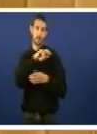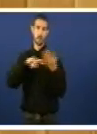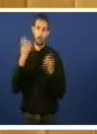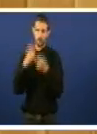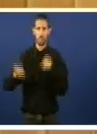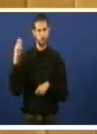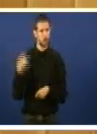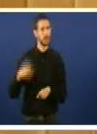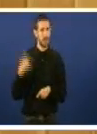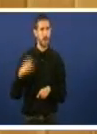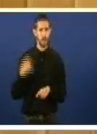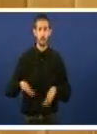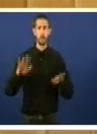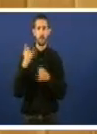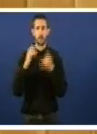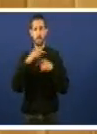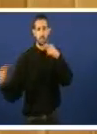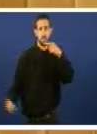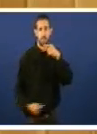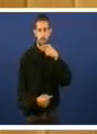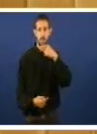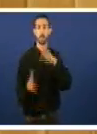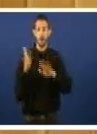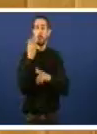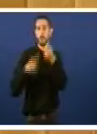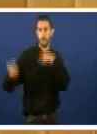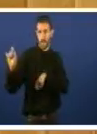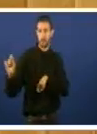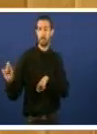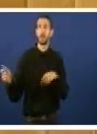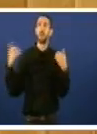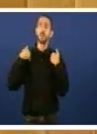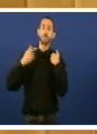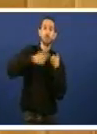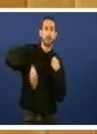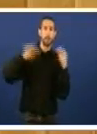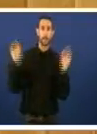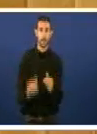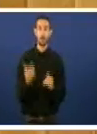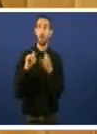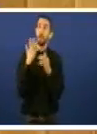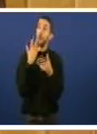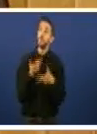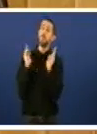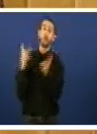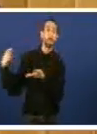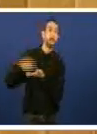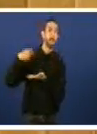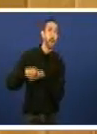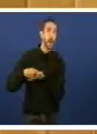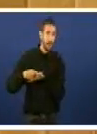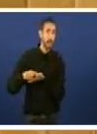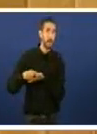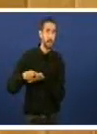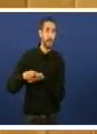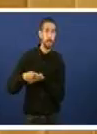caro, pero venderonse porque o seu consentimento foi comprado. E o seu consentimento foi para que non